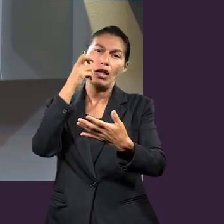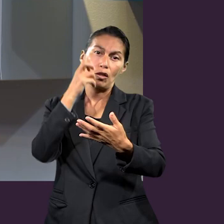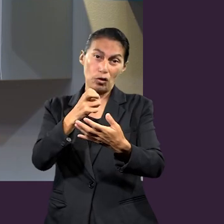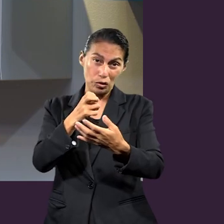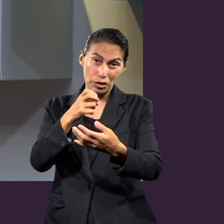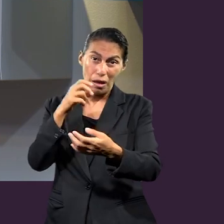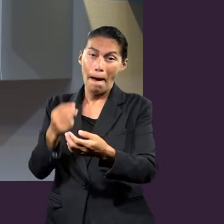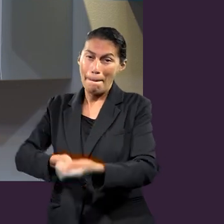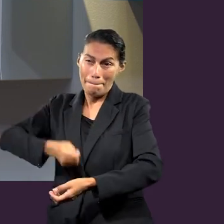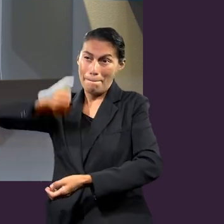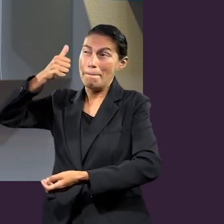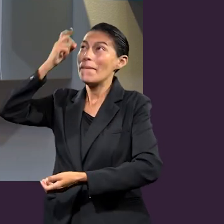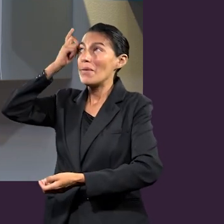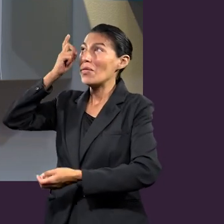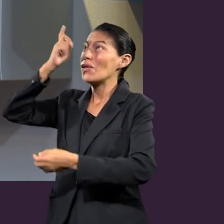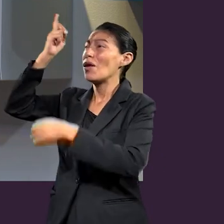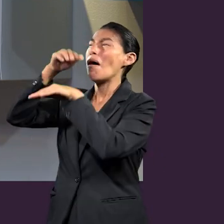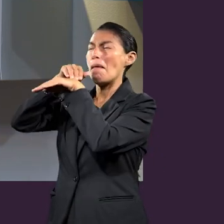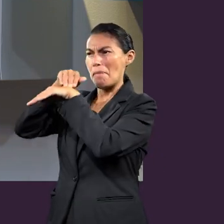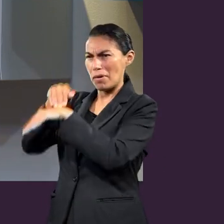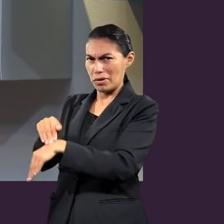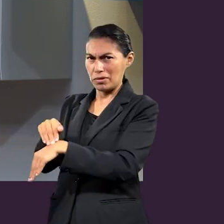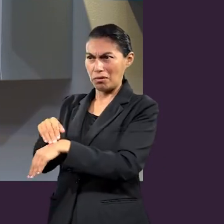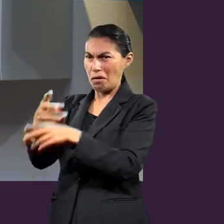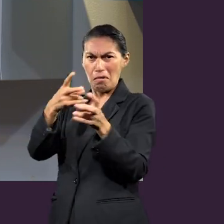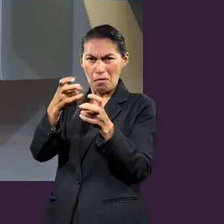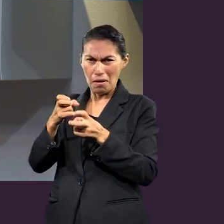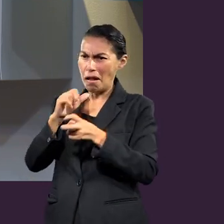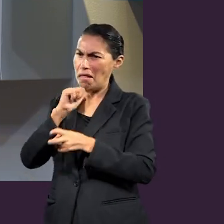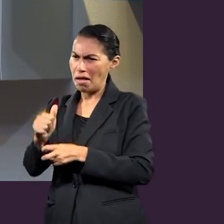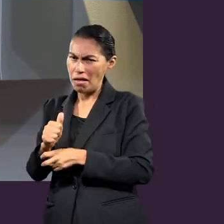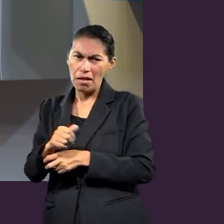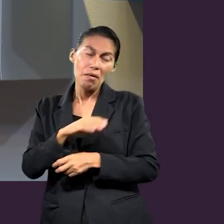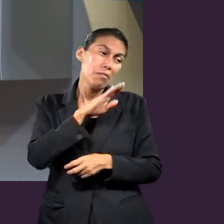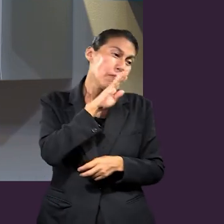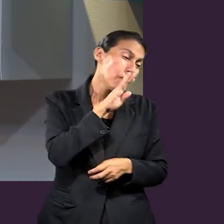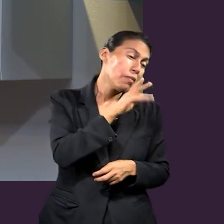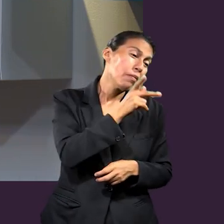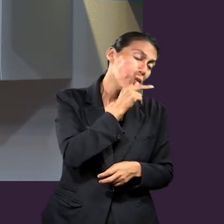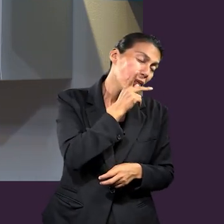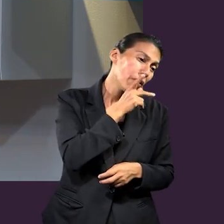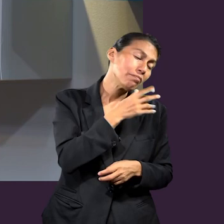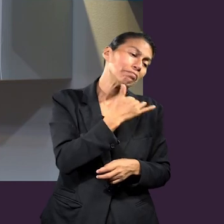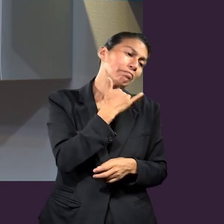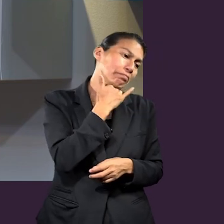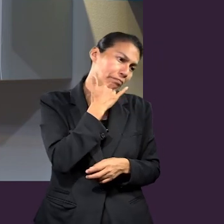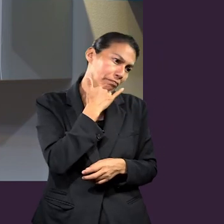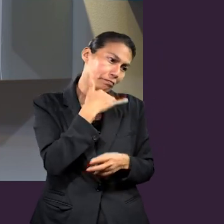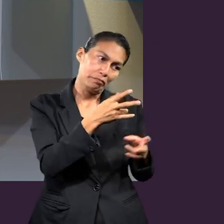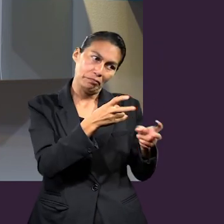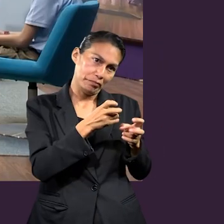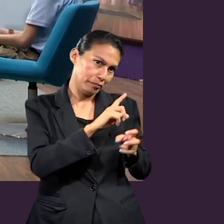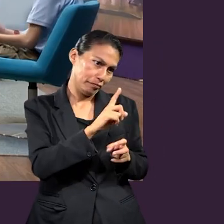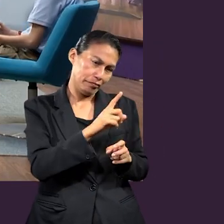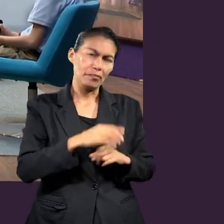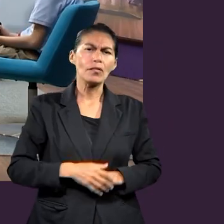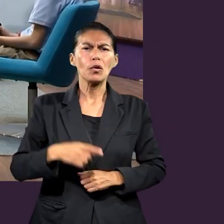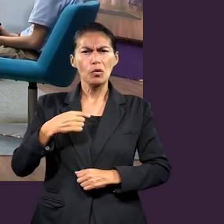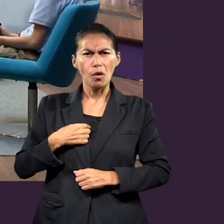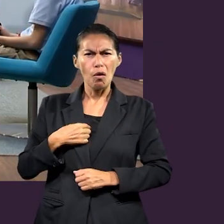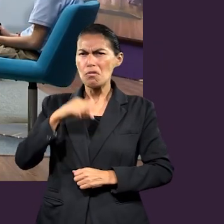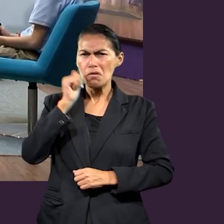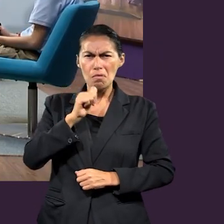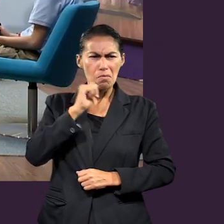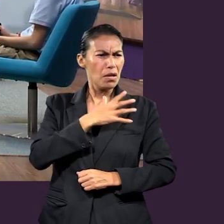mantenerlo muy claro, el objetivo más grande es la obediencia total a Dios. Y después